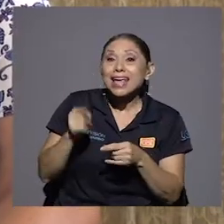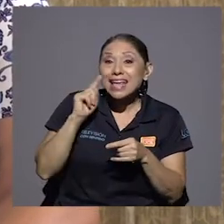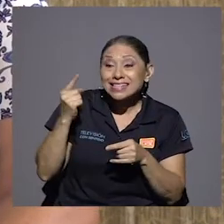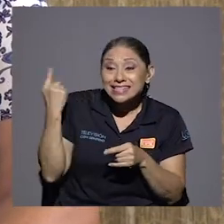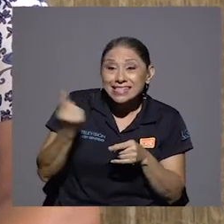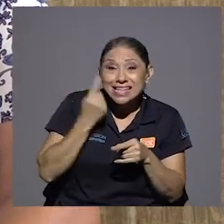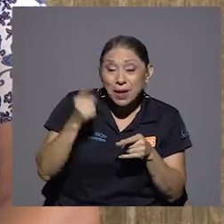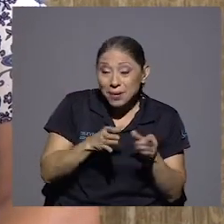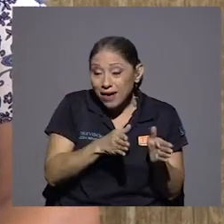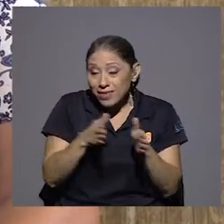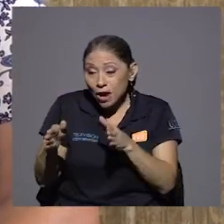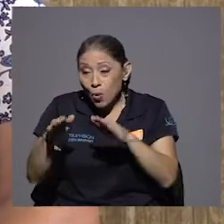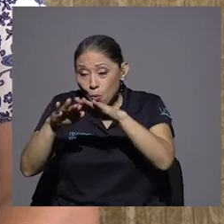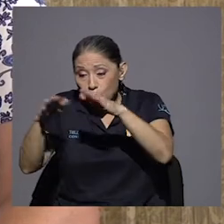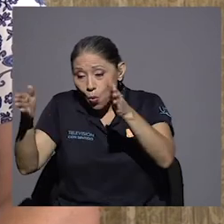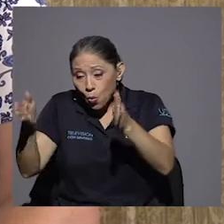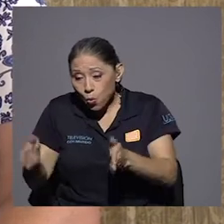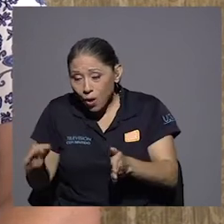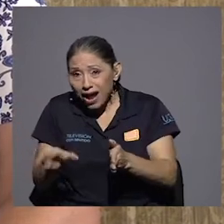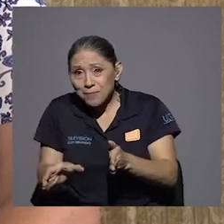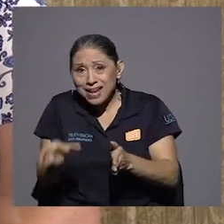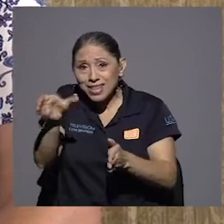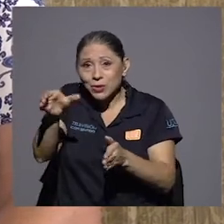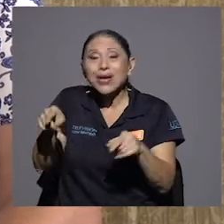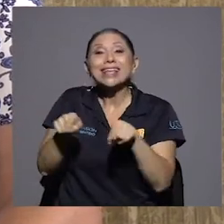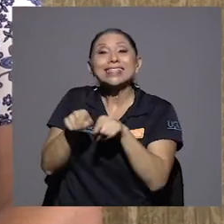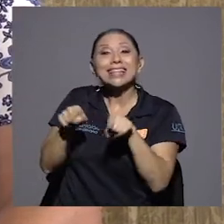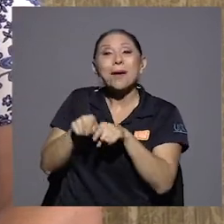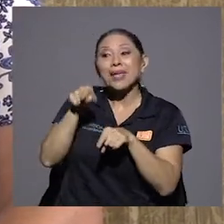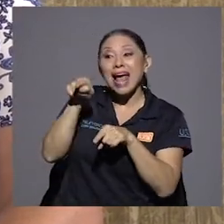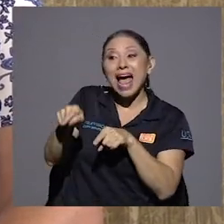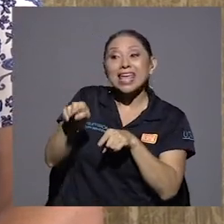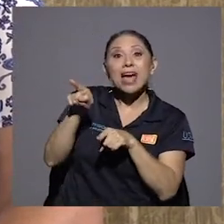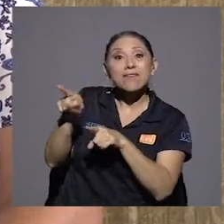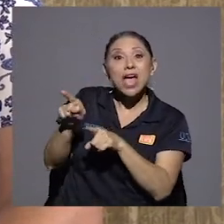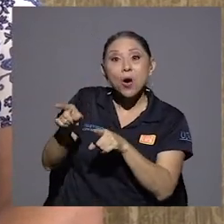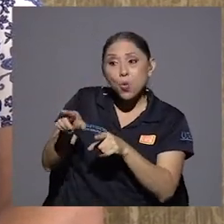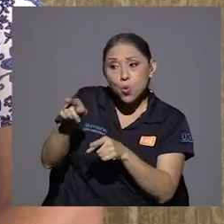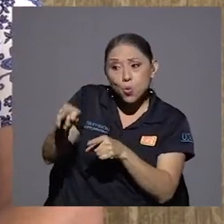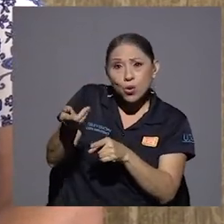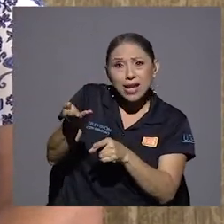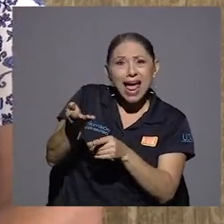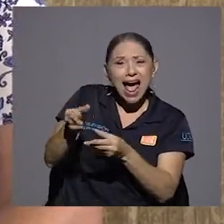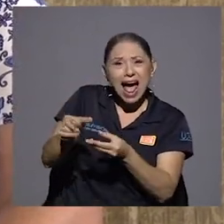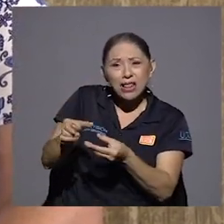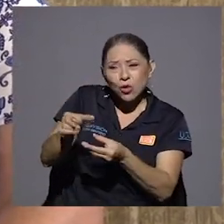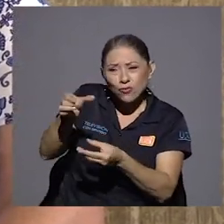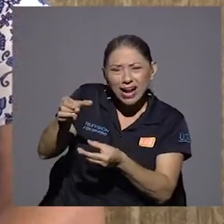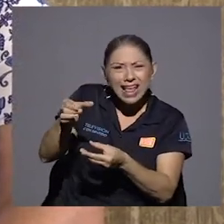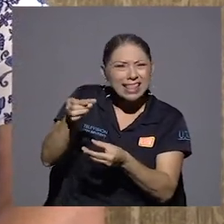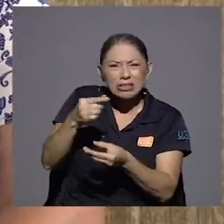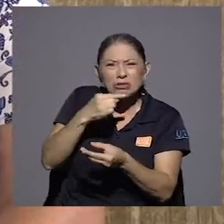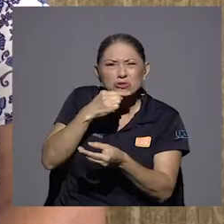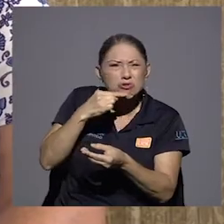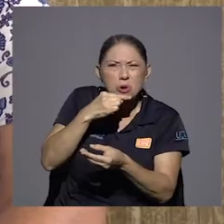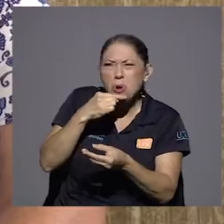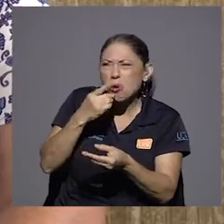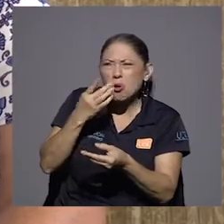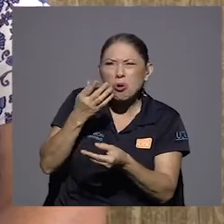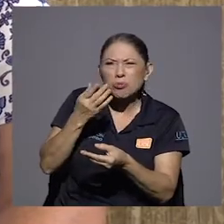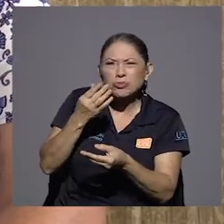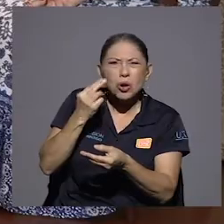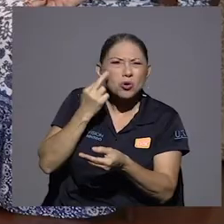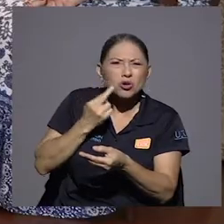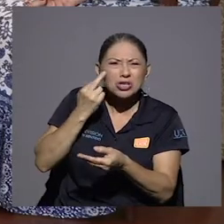abierta. armarito, y había un Torfan H rosado, como rojo rosado que sabía diablos. Y era el que me daban cuando tenía